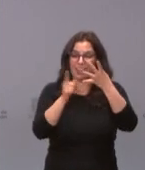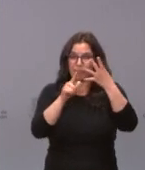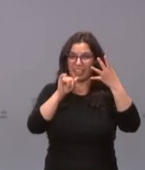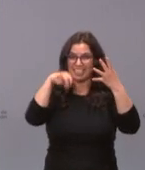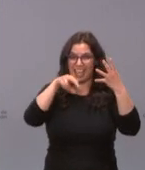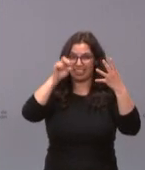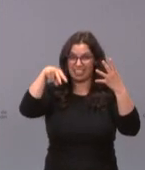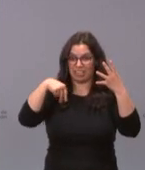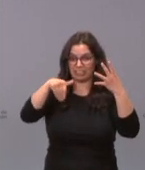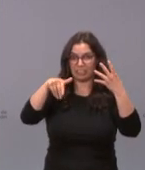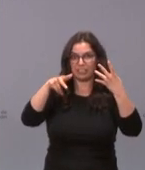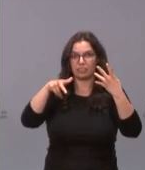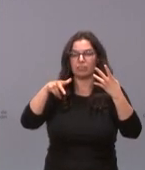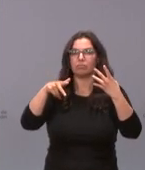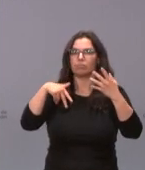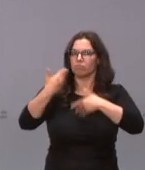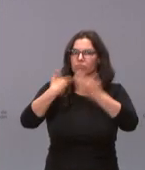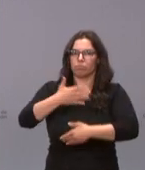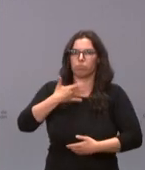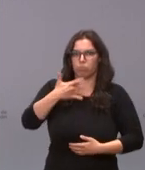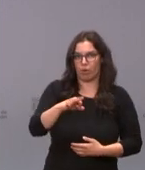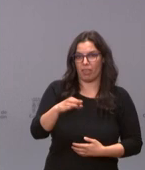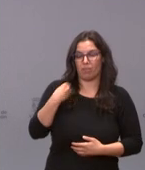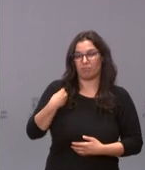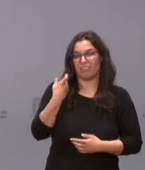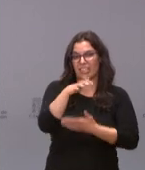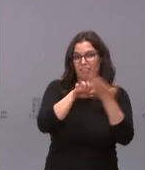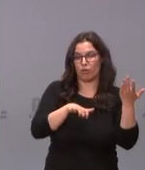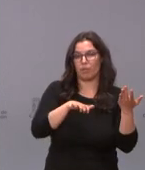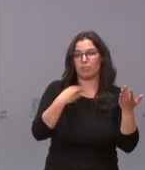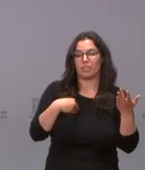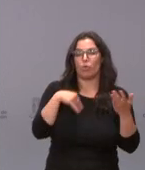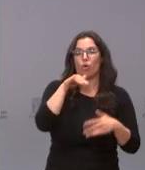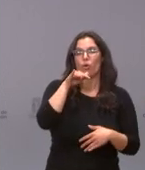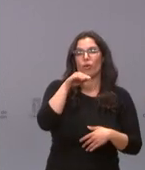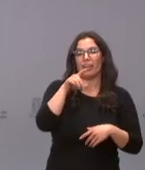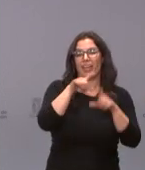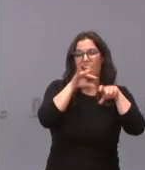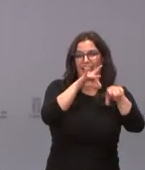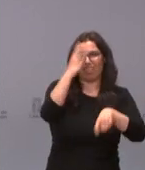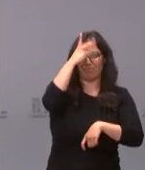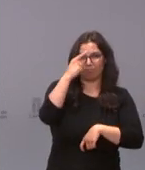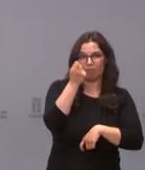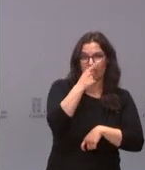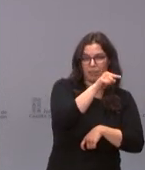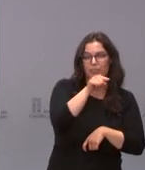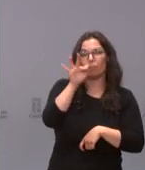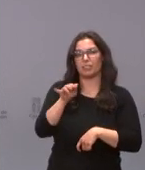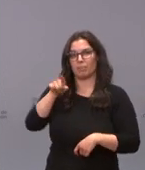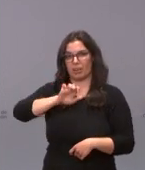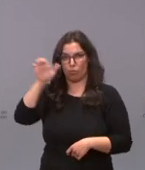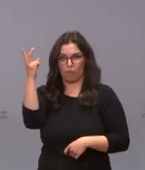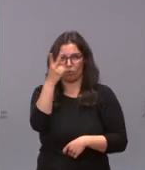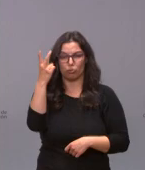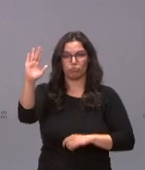cuanto tengamos los informes de la FDA y de la EMA y que esto nos permita mantener el ritmo de vacunación